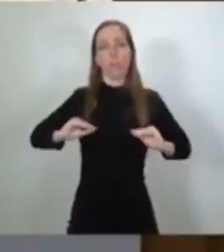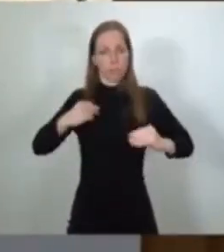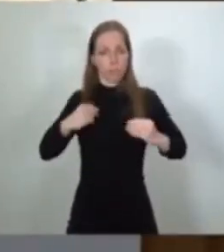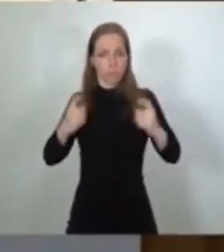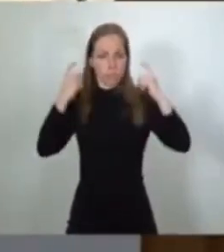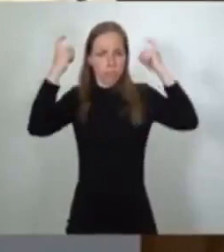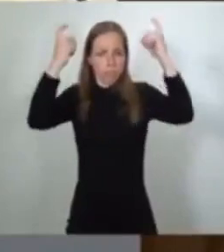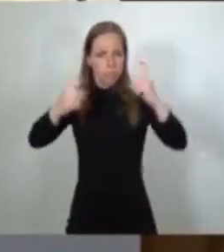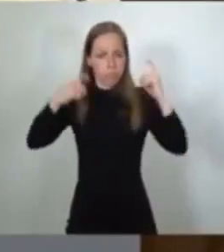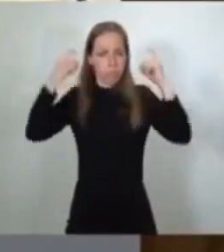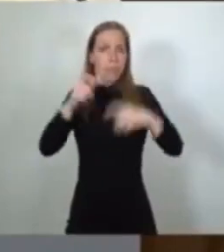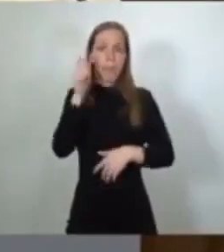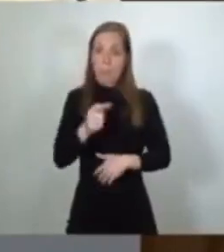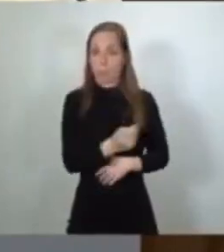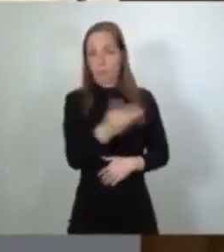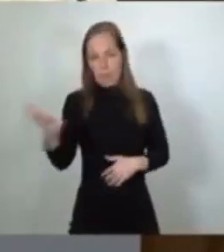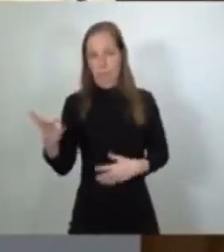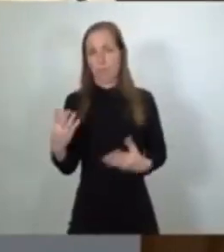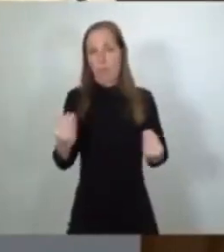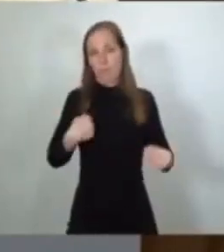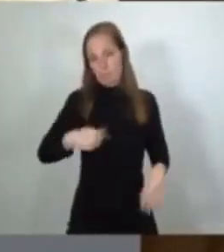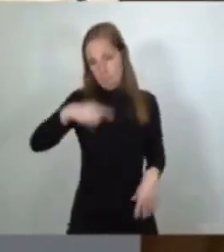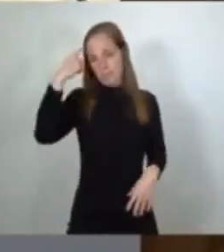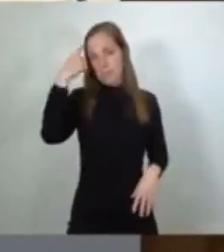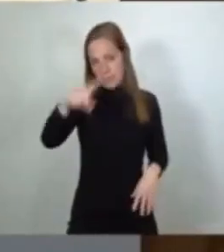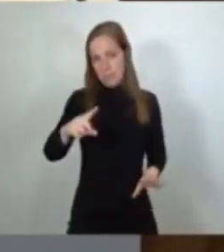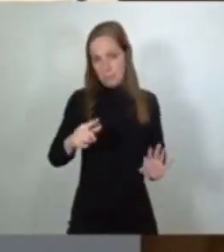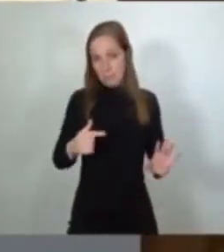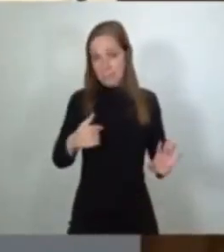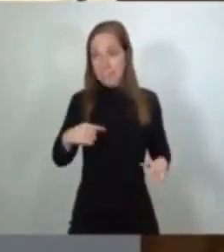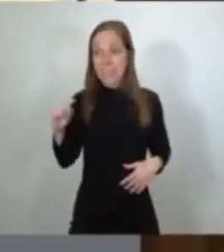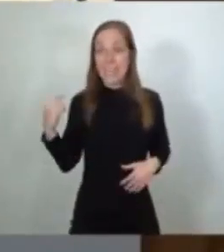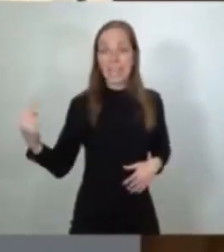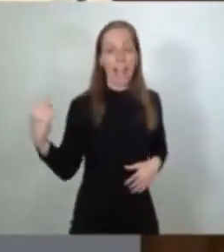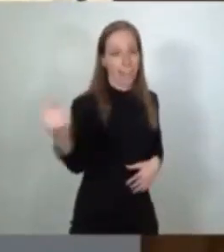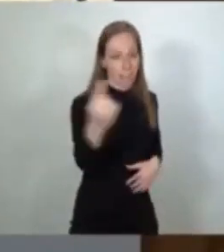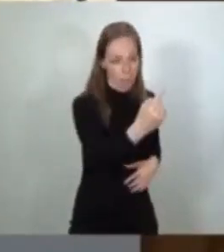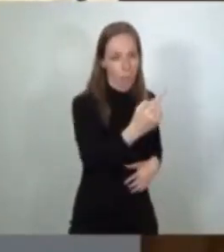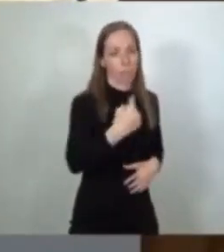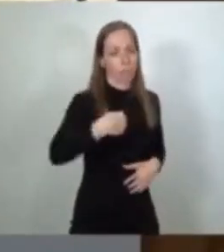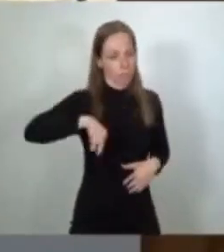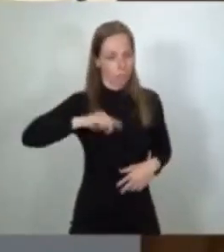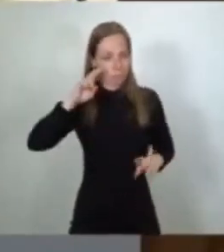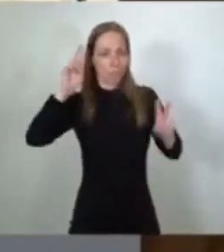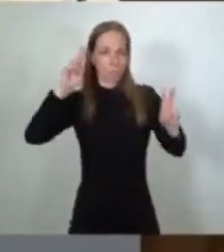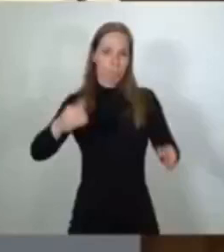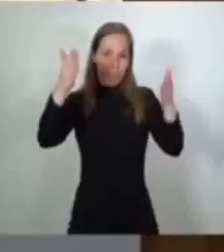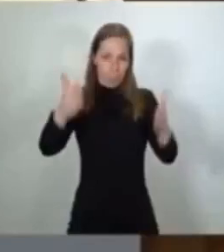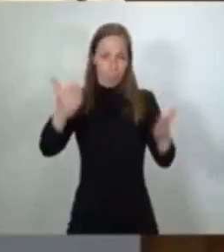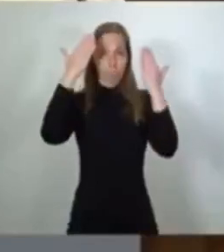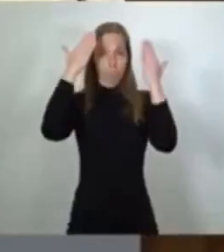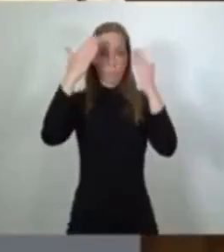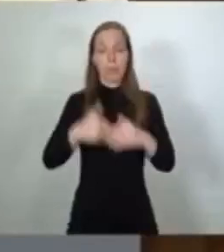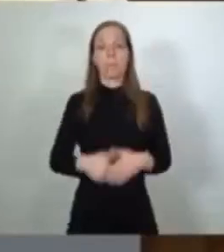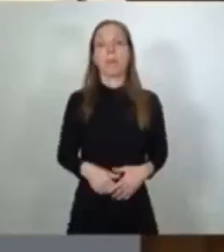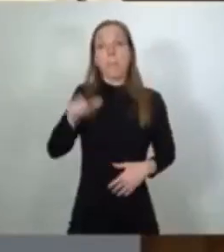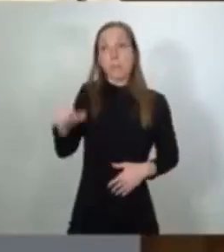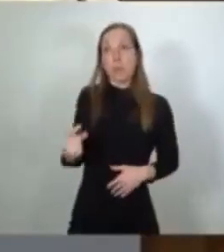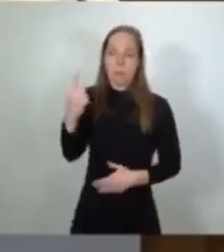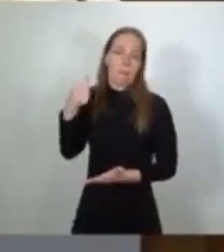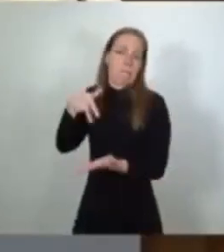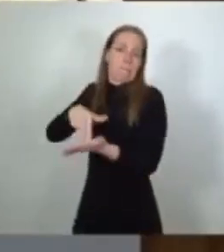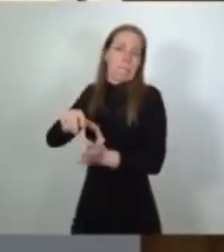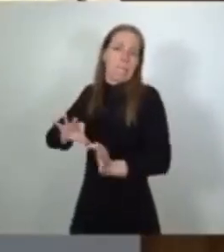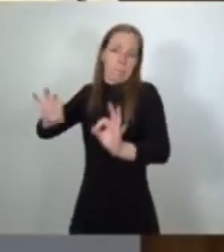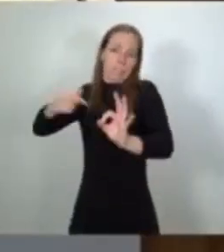empeño de muchas personas. Lo sé. Y en todas y en todos ellos nos reconocemos. Pero hay alguien a quien hoy quiero